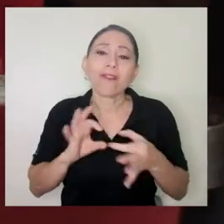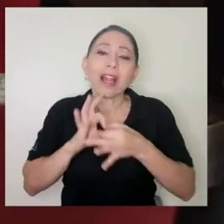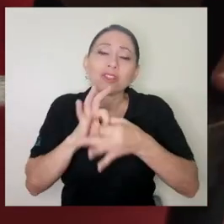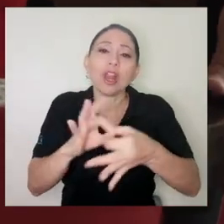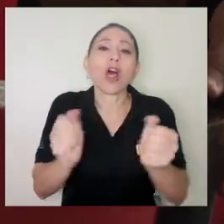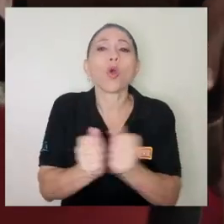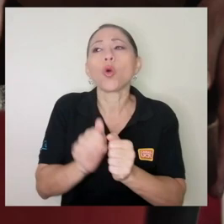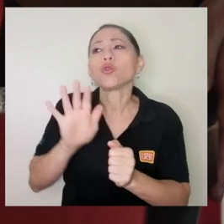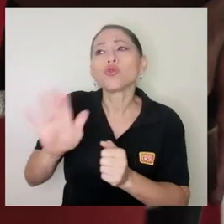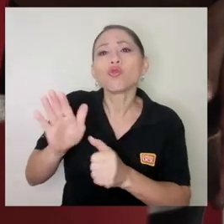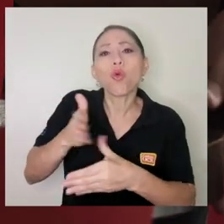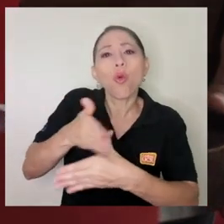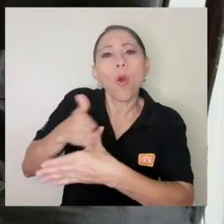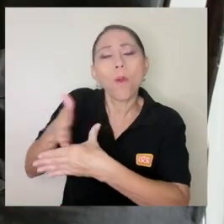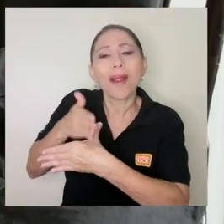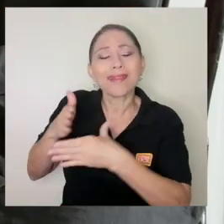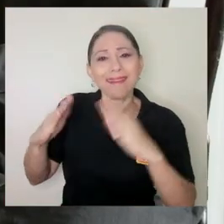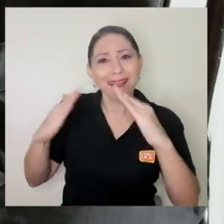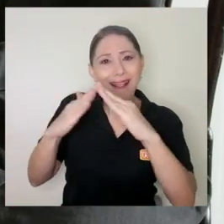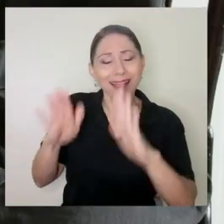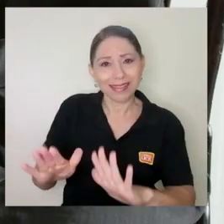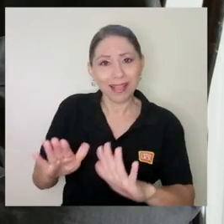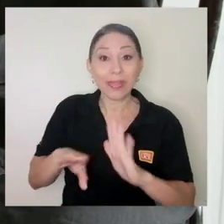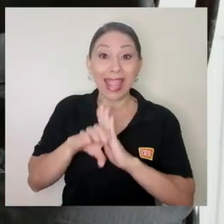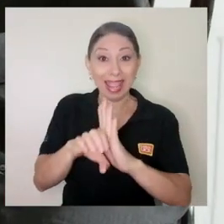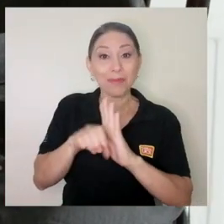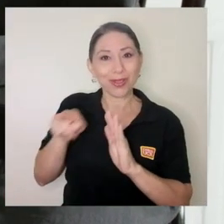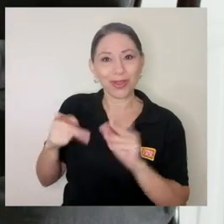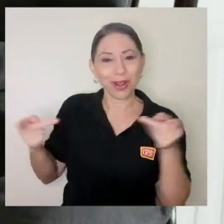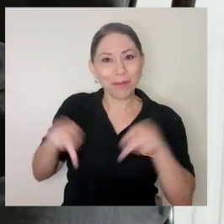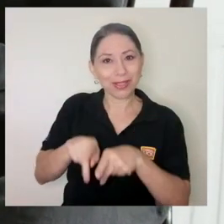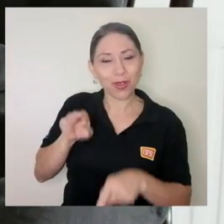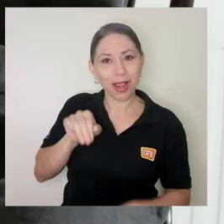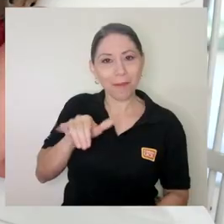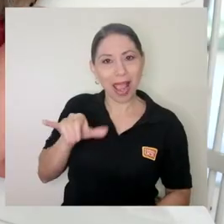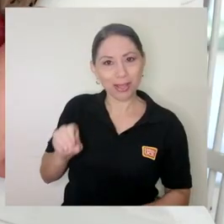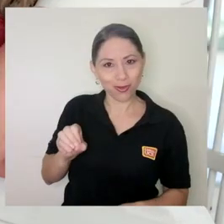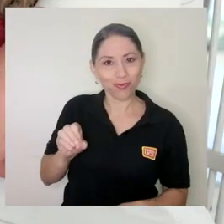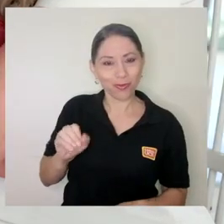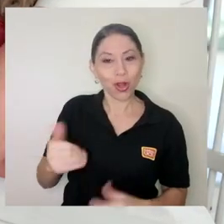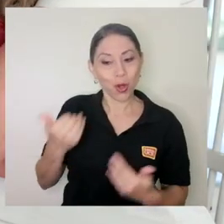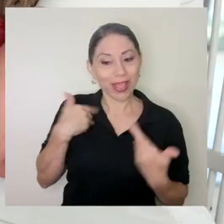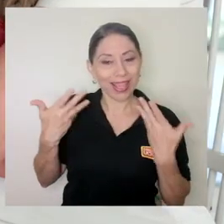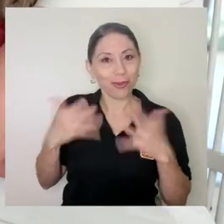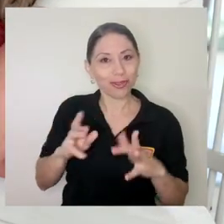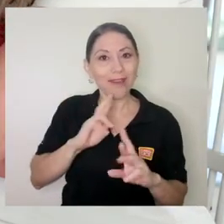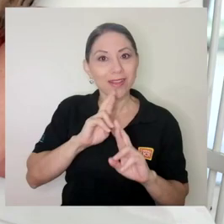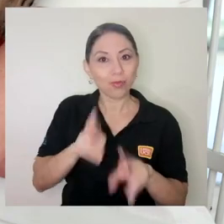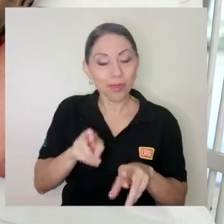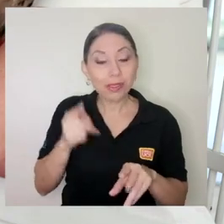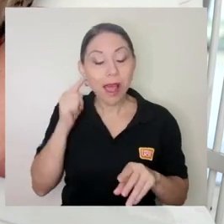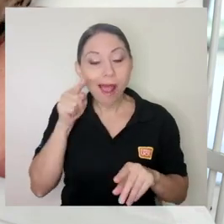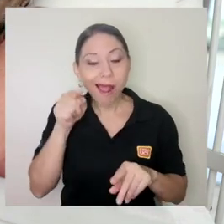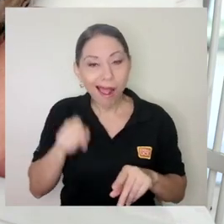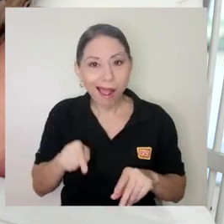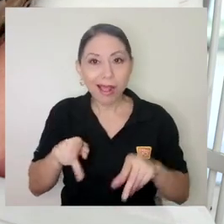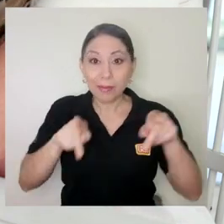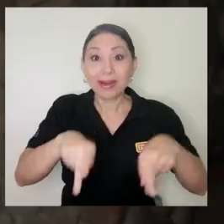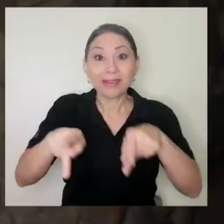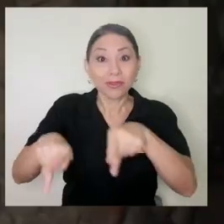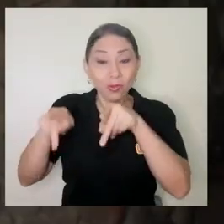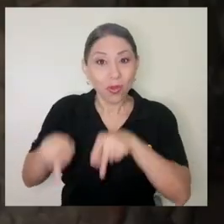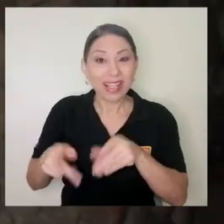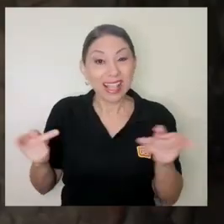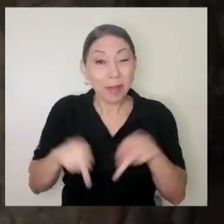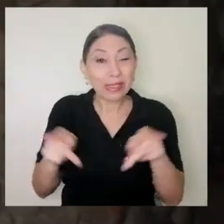las tres cosas que más presencia, por lo menos en la métrica de mayo, que es la que tengo ya en personas mayores,